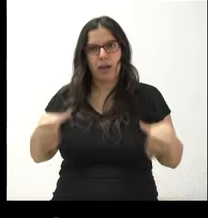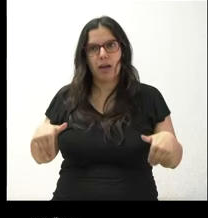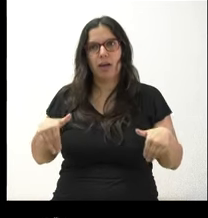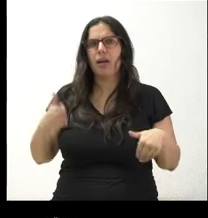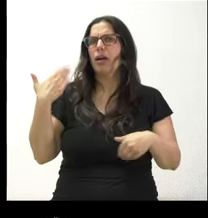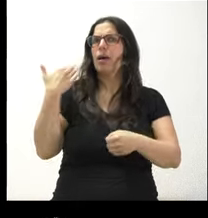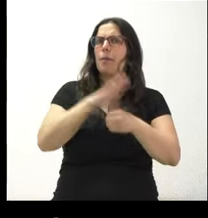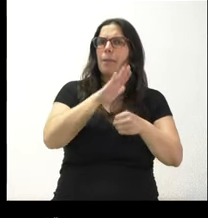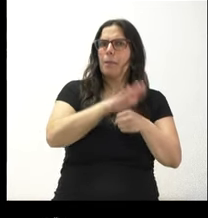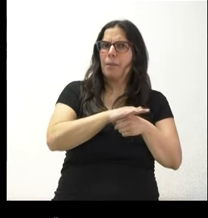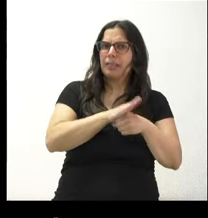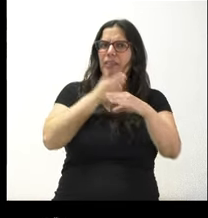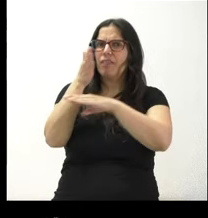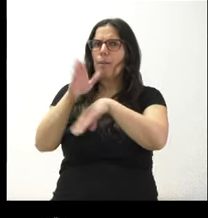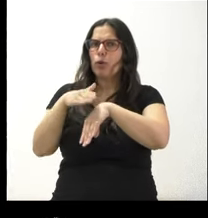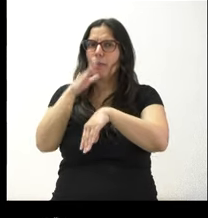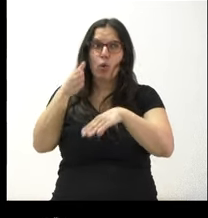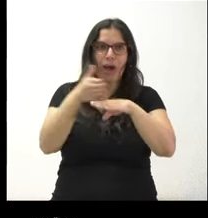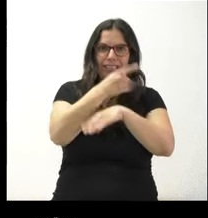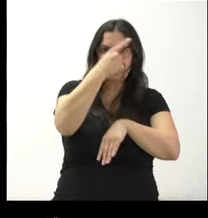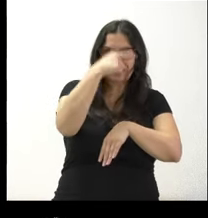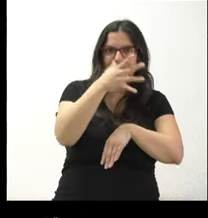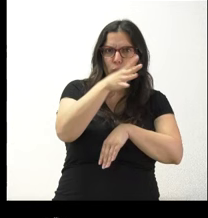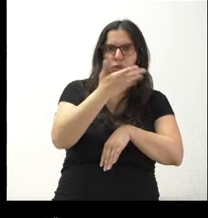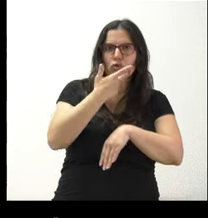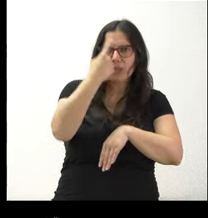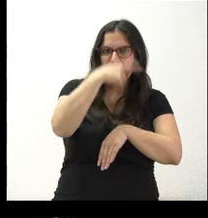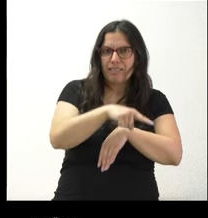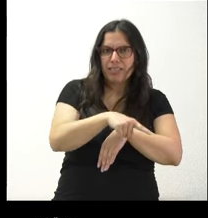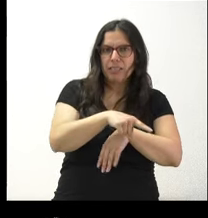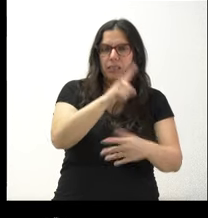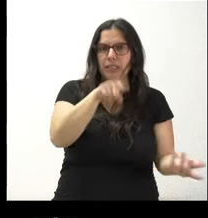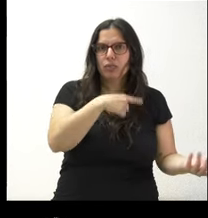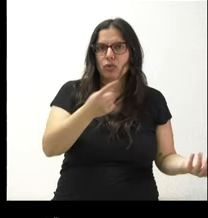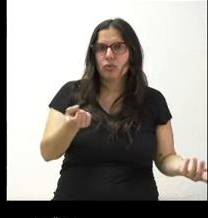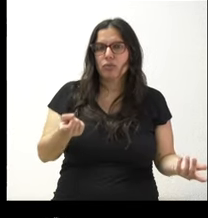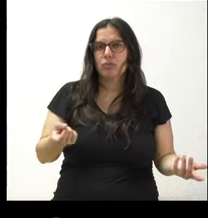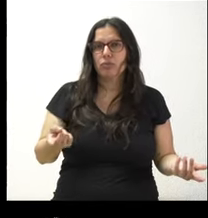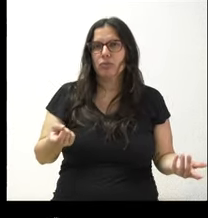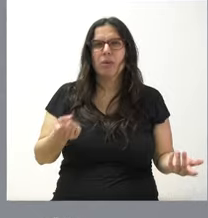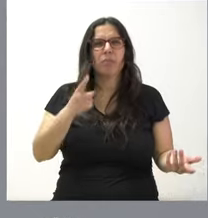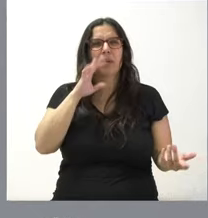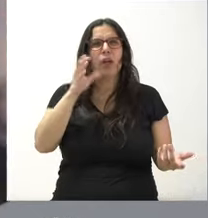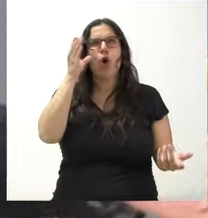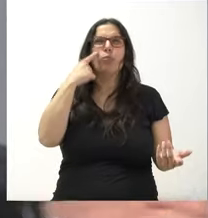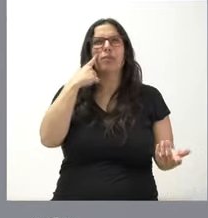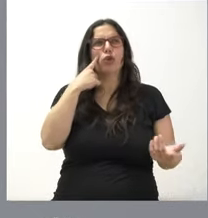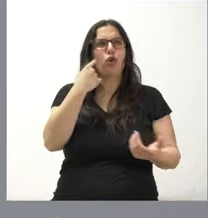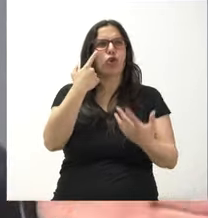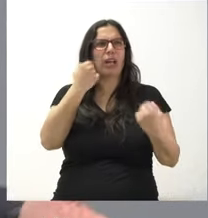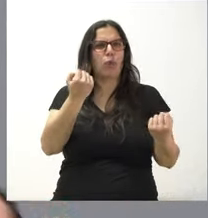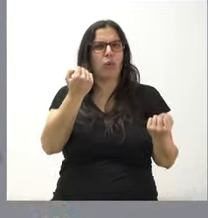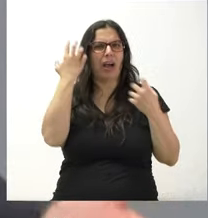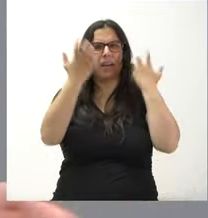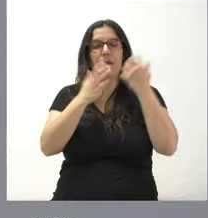el pasado martes? ¿Ya conocían la denuncia por parte del Observatorio de Sanidad Animal? Creo que es. Nosotros realizamos